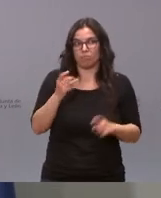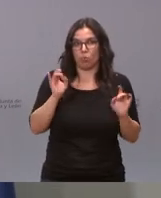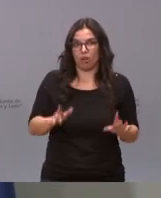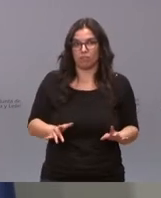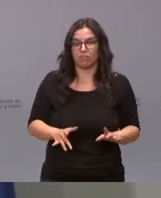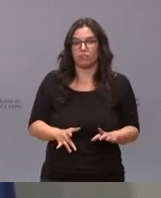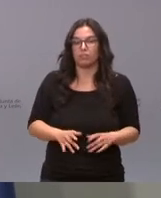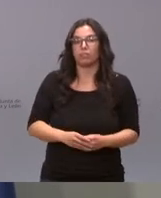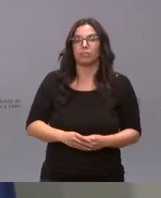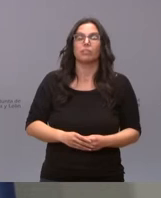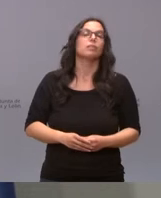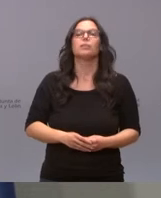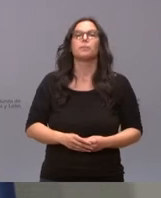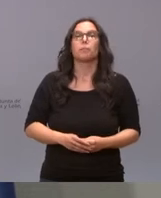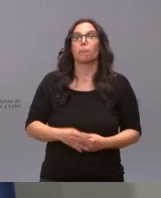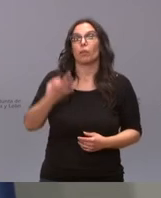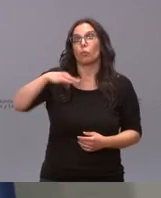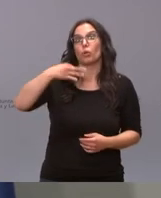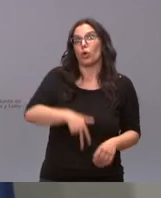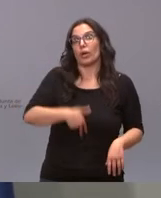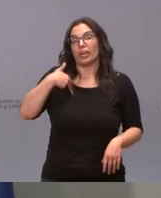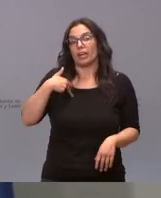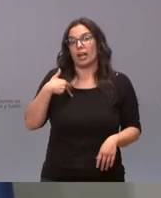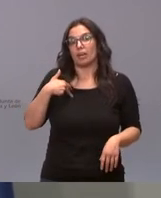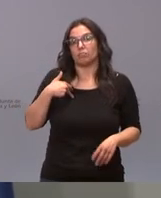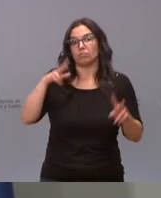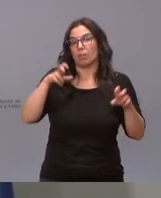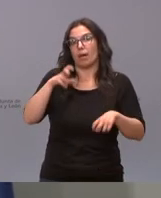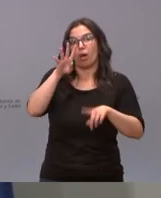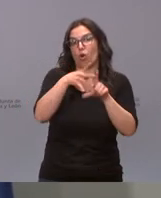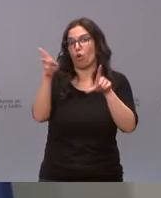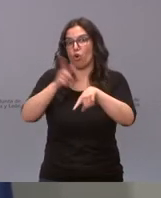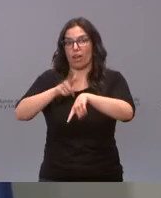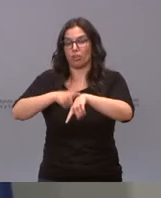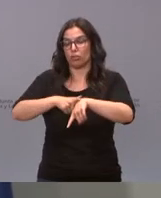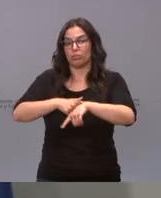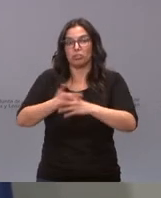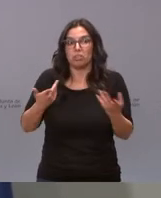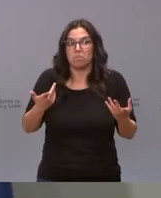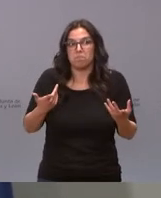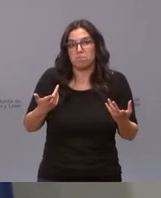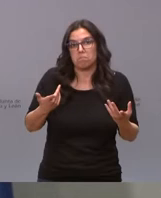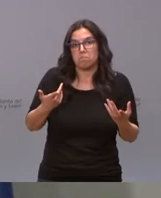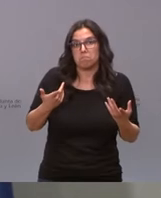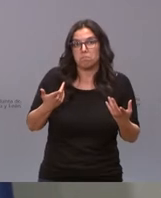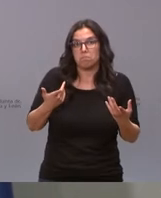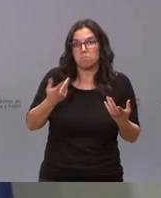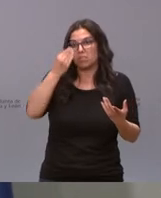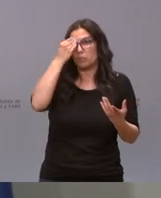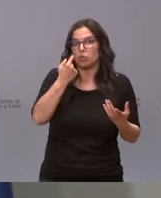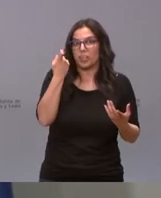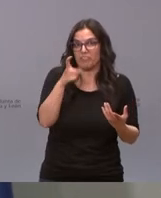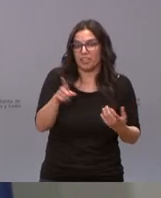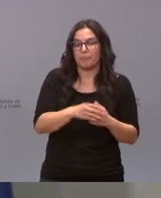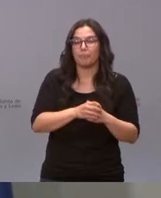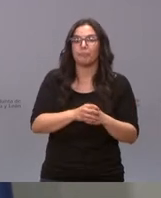líneas generales son los horarios por tanto no no entendemos que esto fuera procedente sobre lo